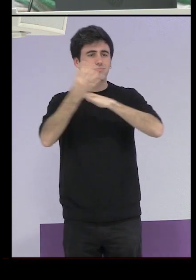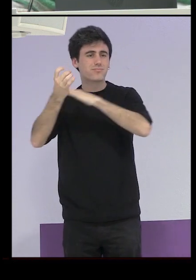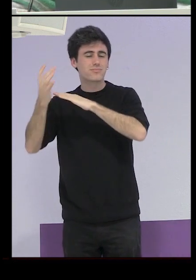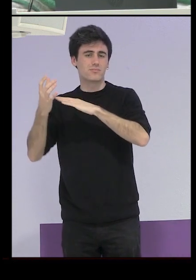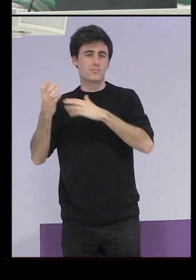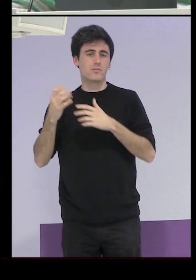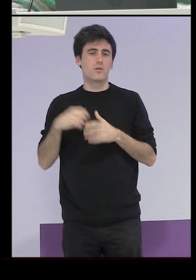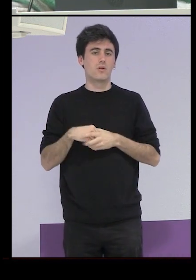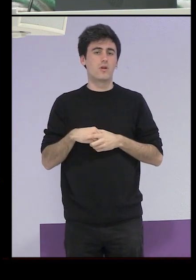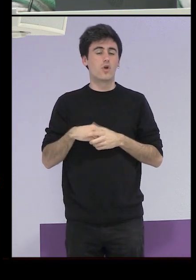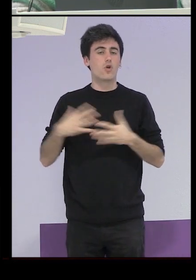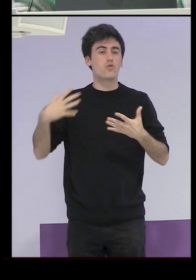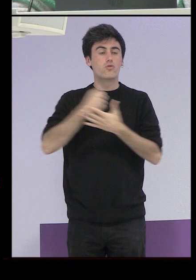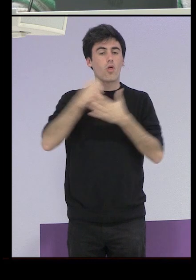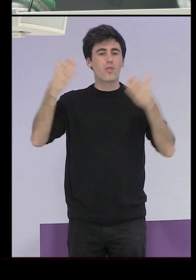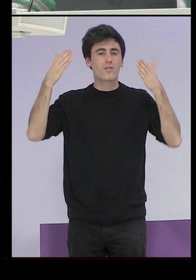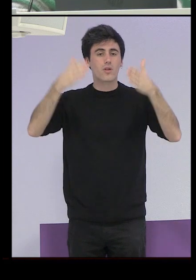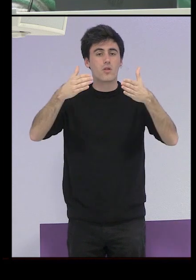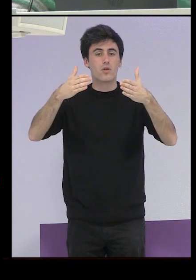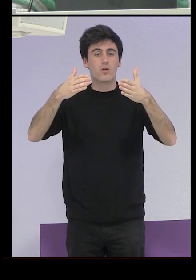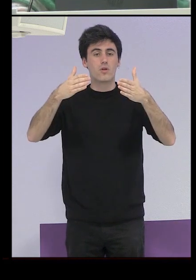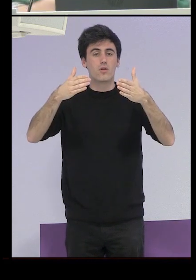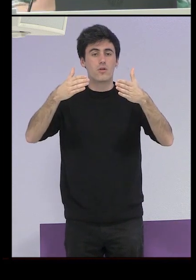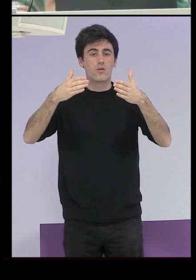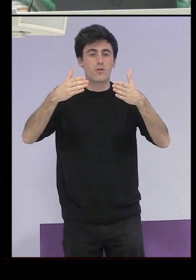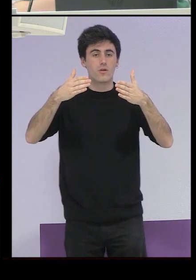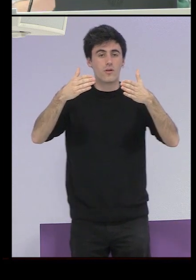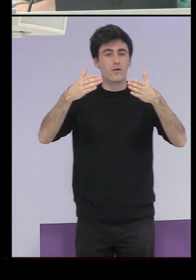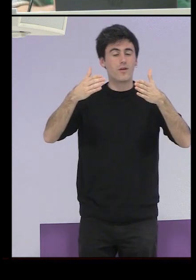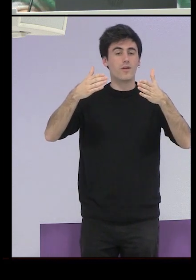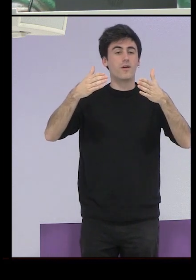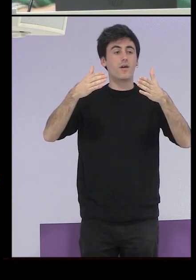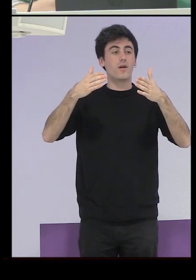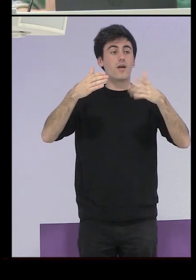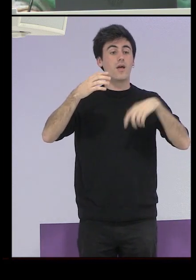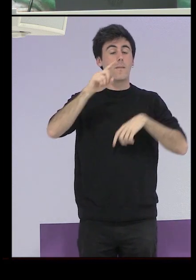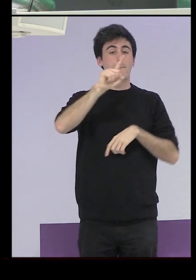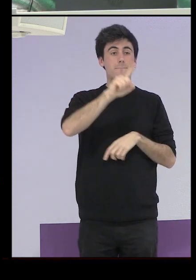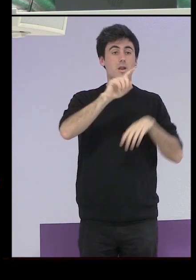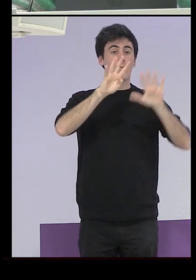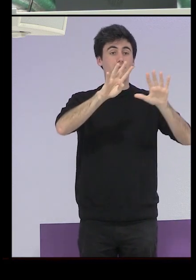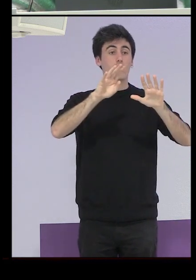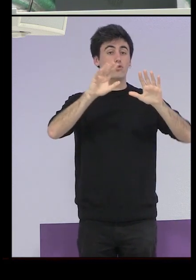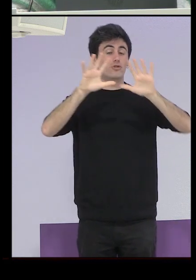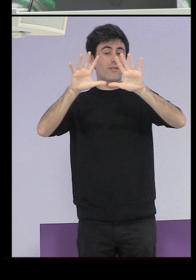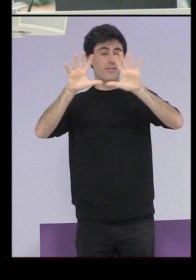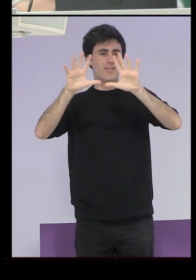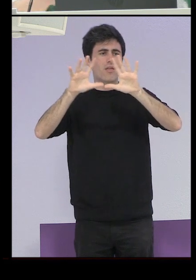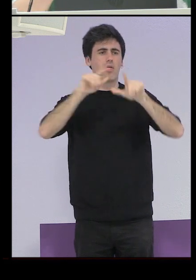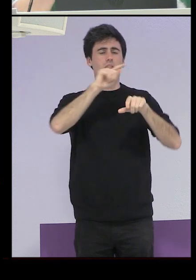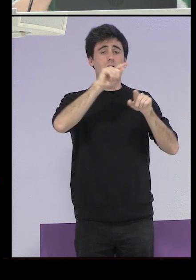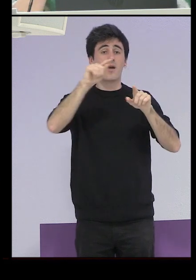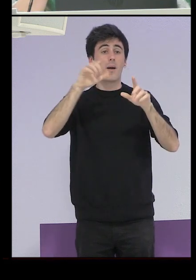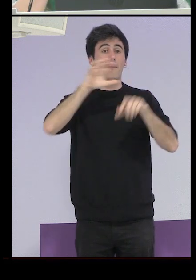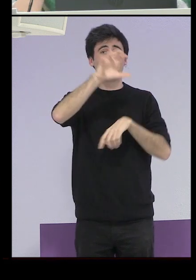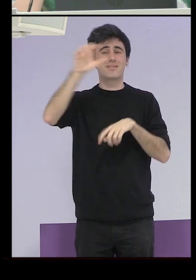eso poniendo el foco en la abolición. Hubo uno en Madrid en 1910, pero también en París, en Frankfurt, en diferentes territorios. Y